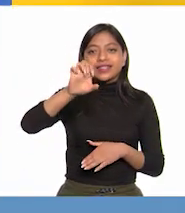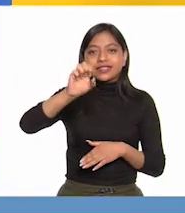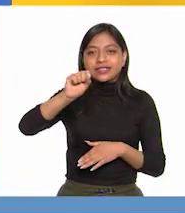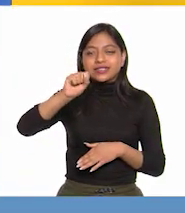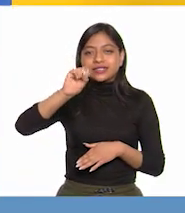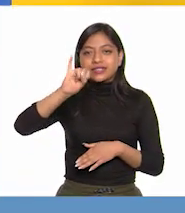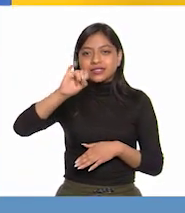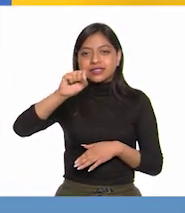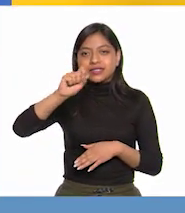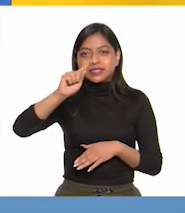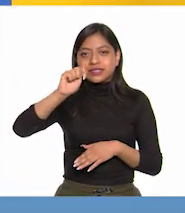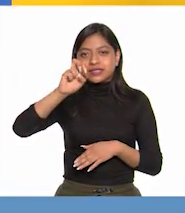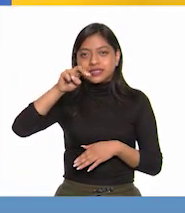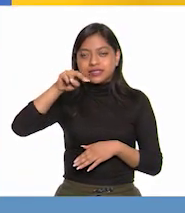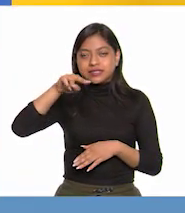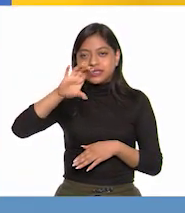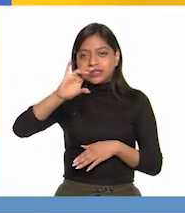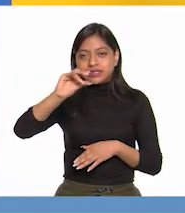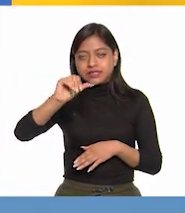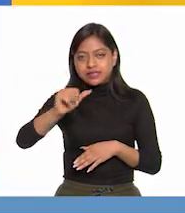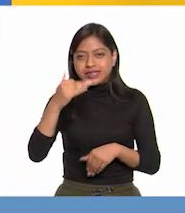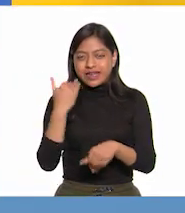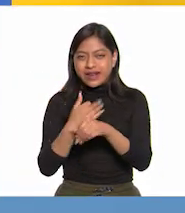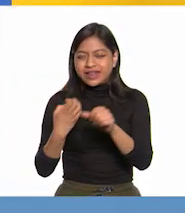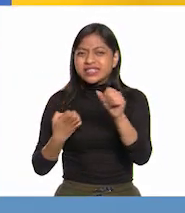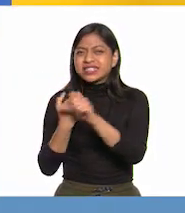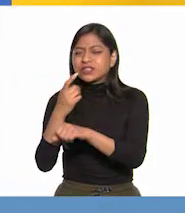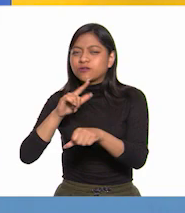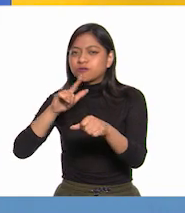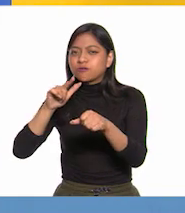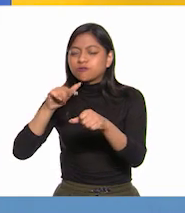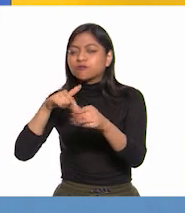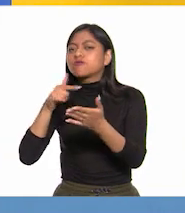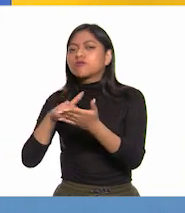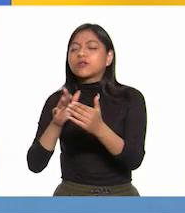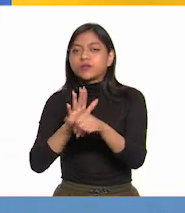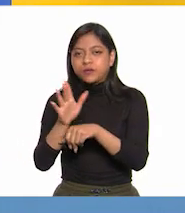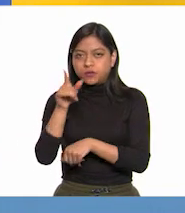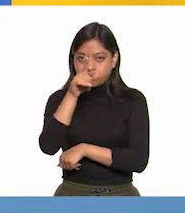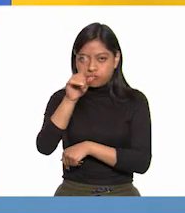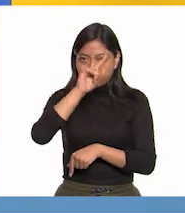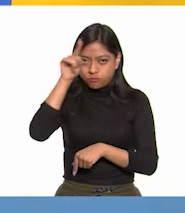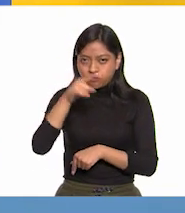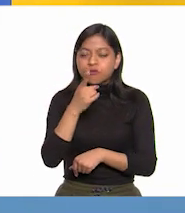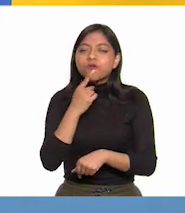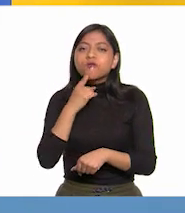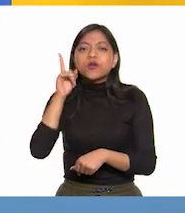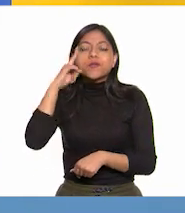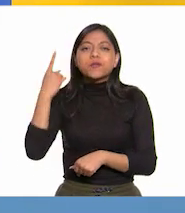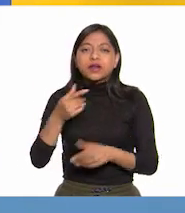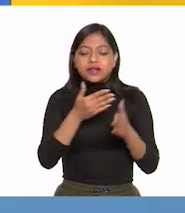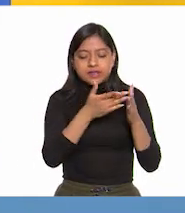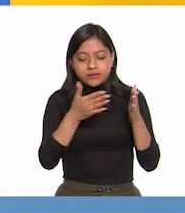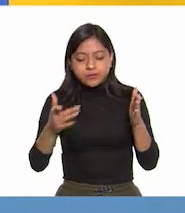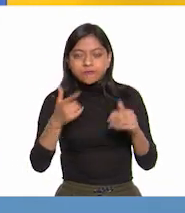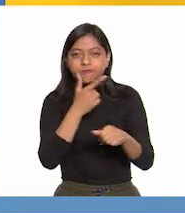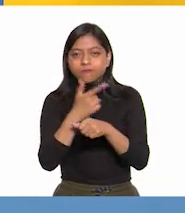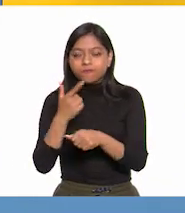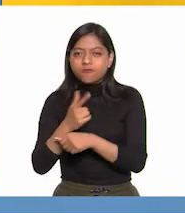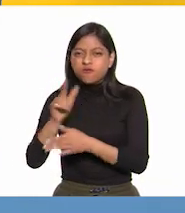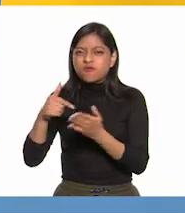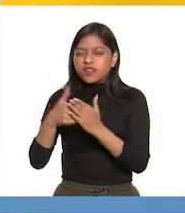los estados actuales y, por favor, Jenny, hay que pegar los círculos rojos para marcar esta etapa. Claro que sí, maestra.